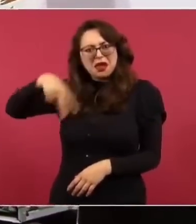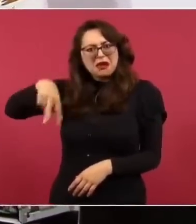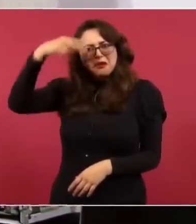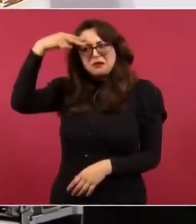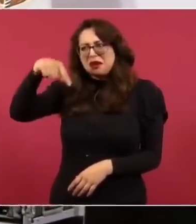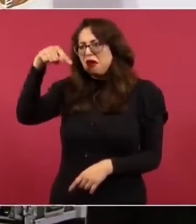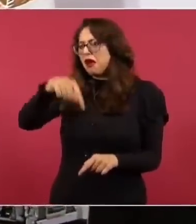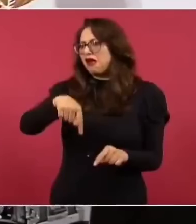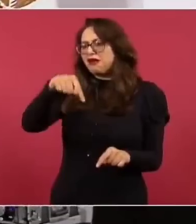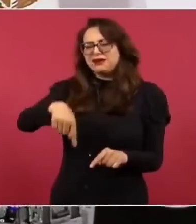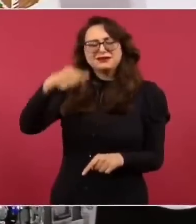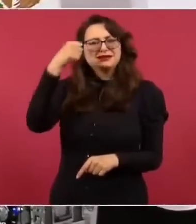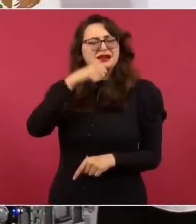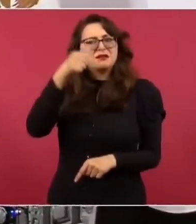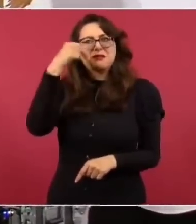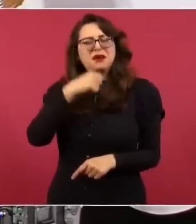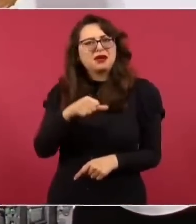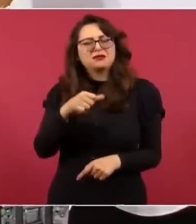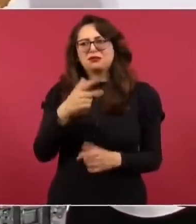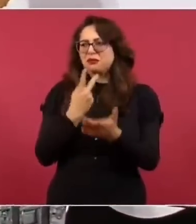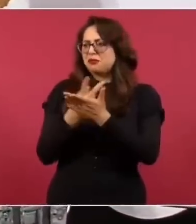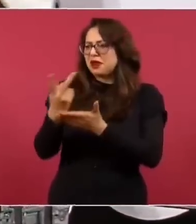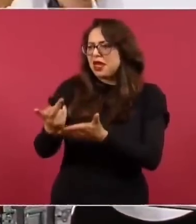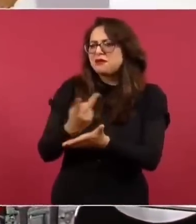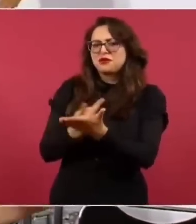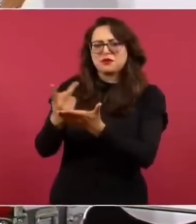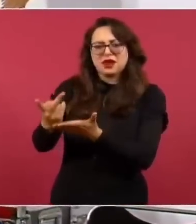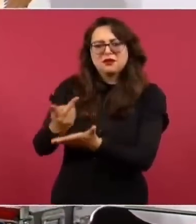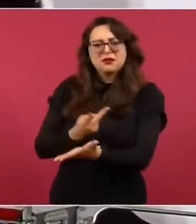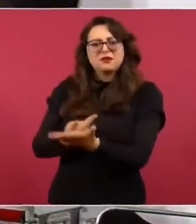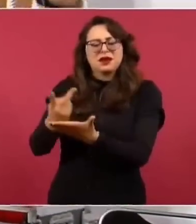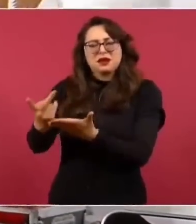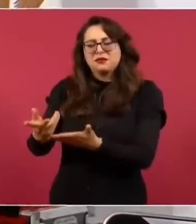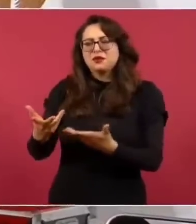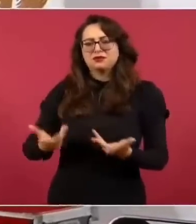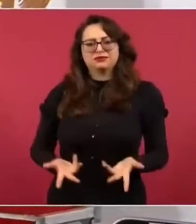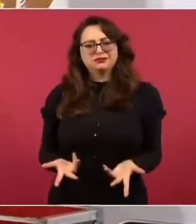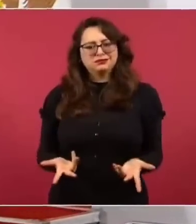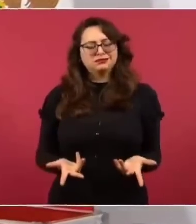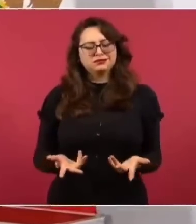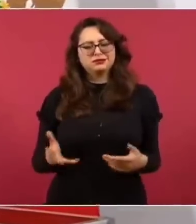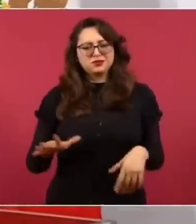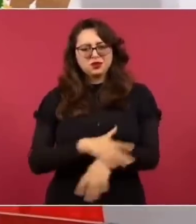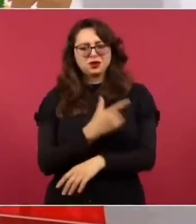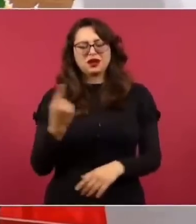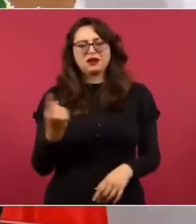la época del saqueo, de la corrupción.